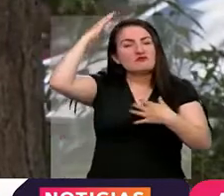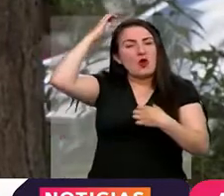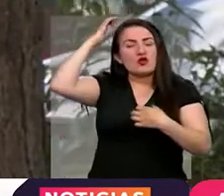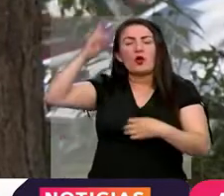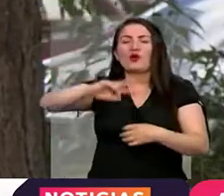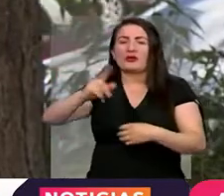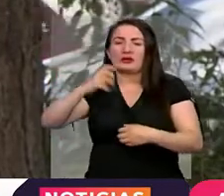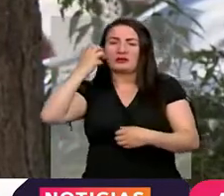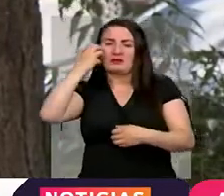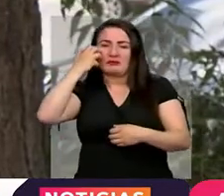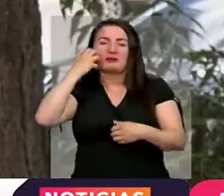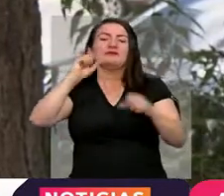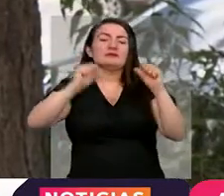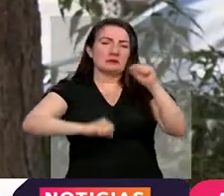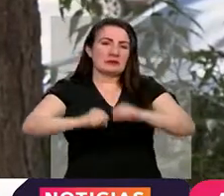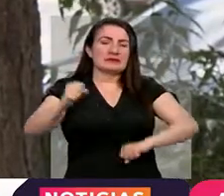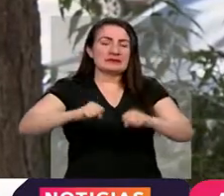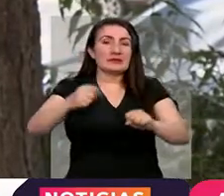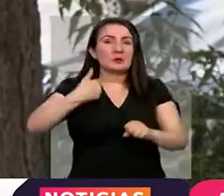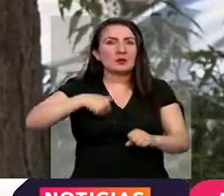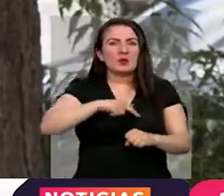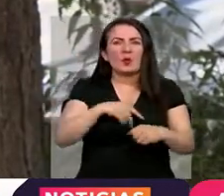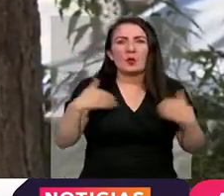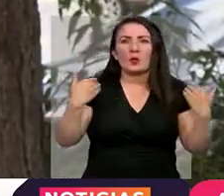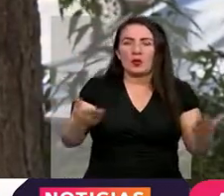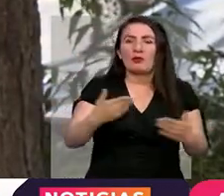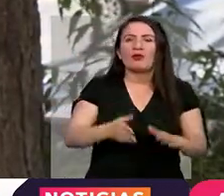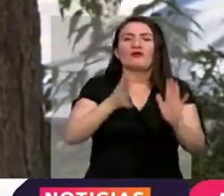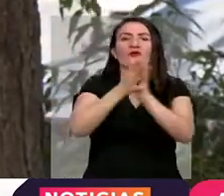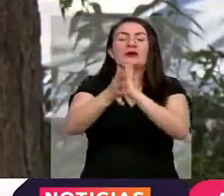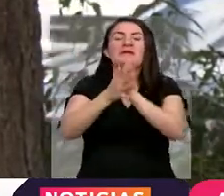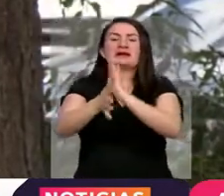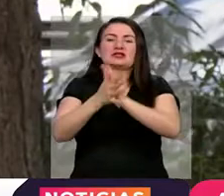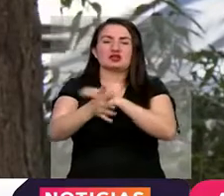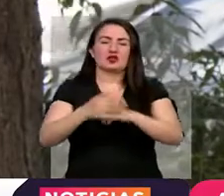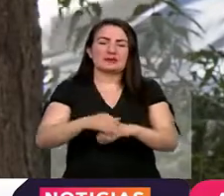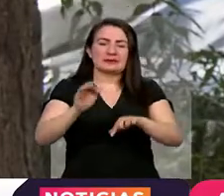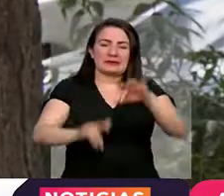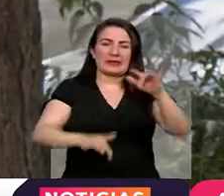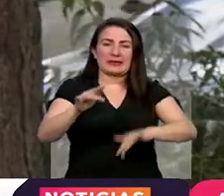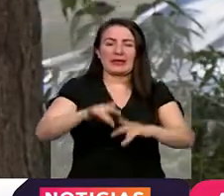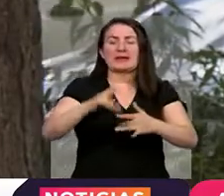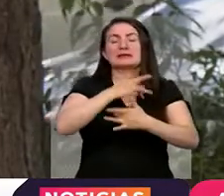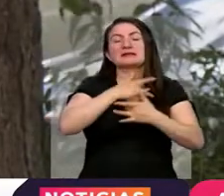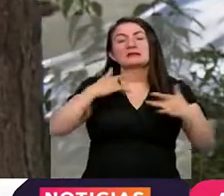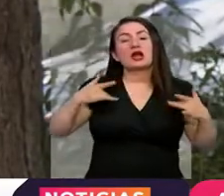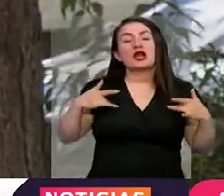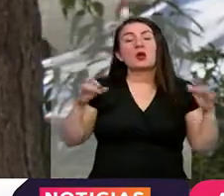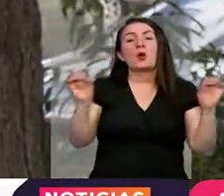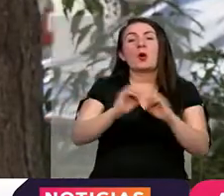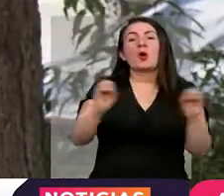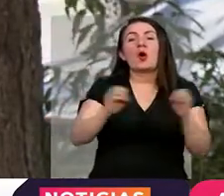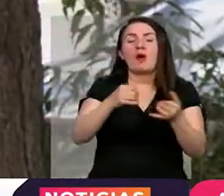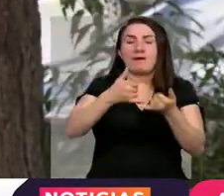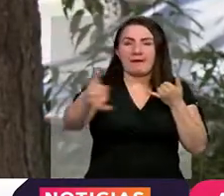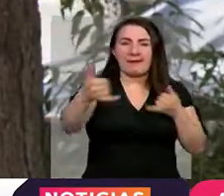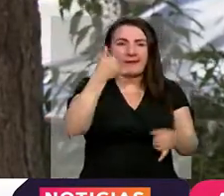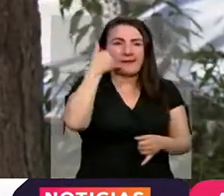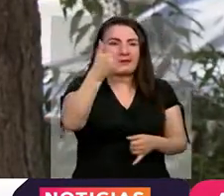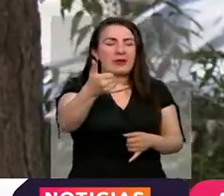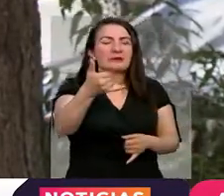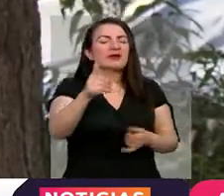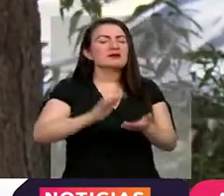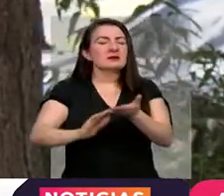enfermedades transmisibles. Es por eso que usted puede encontrar información en la página de esta entidad de la Secretaría de Salud o también habilitaron una línea para que las personas